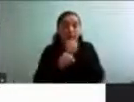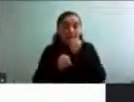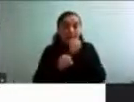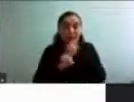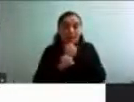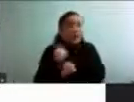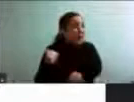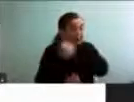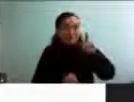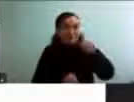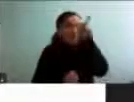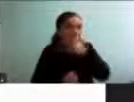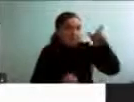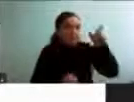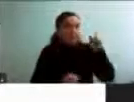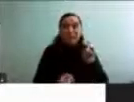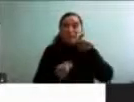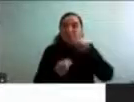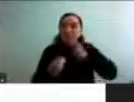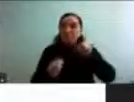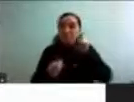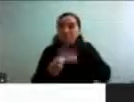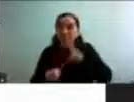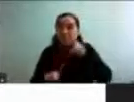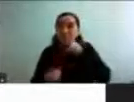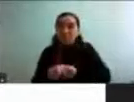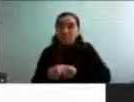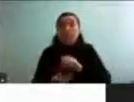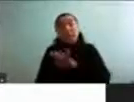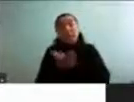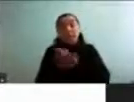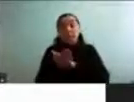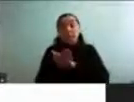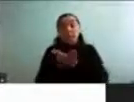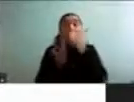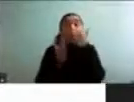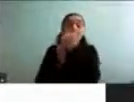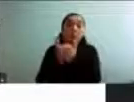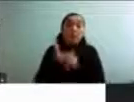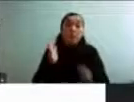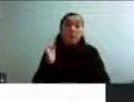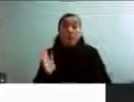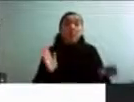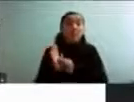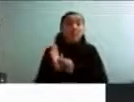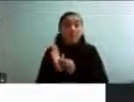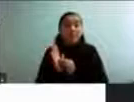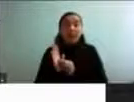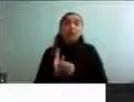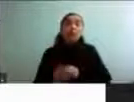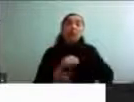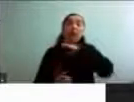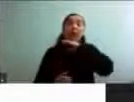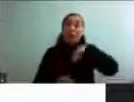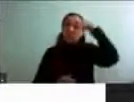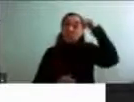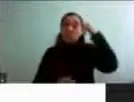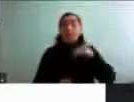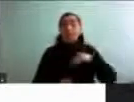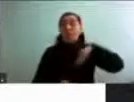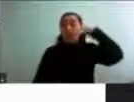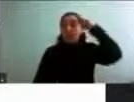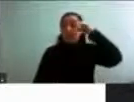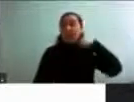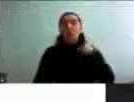la población, porque, por ejemplo, en el programa Más, las personas que van son adultos mayores autovalentes. Pero como bien sabemos,